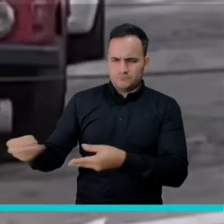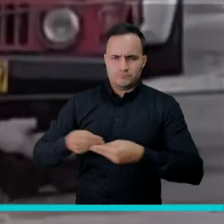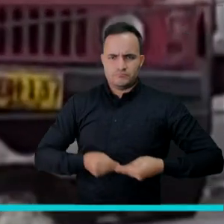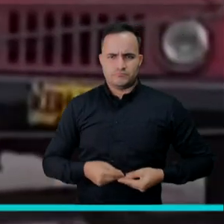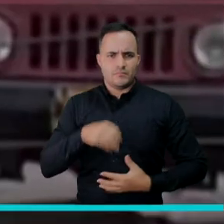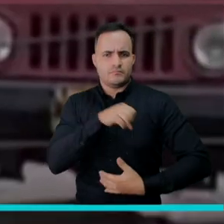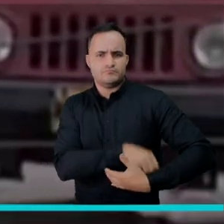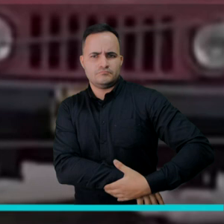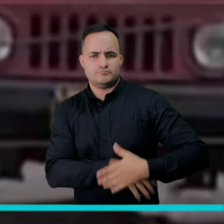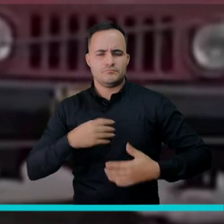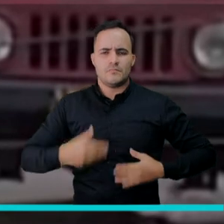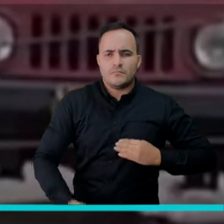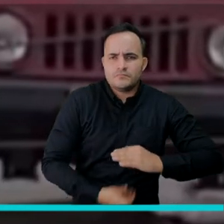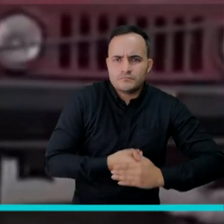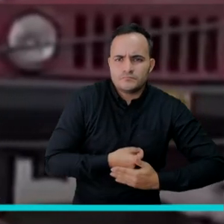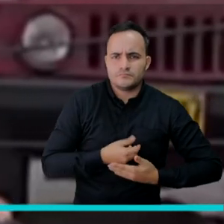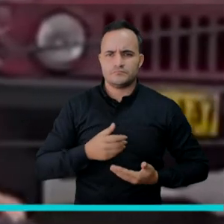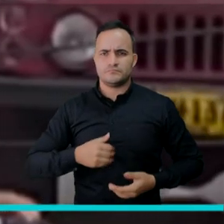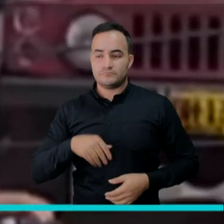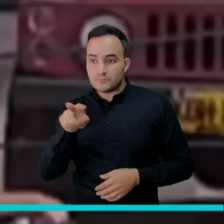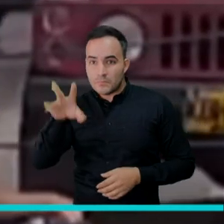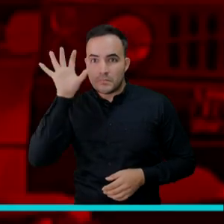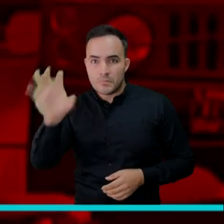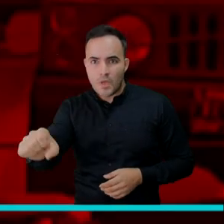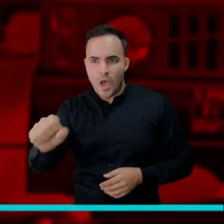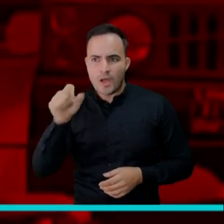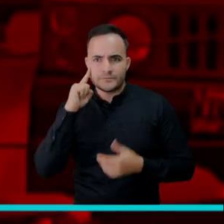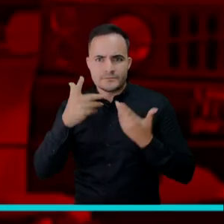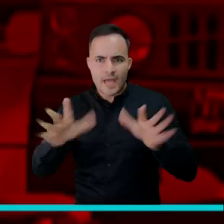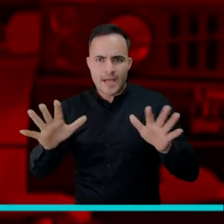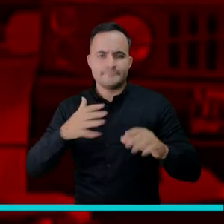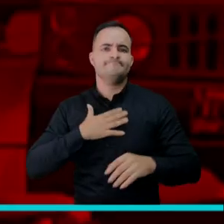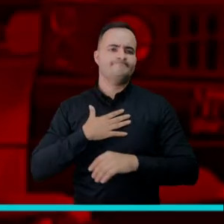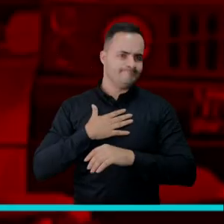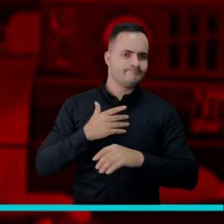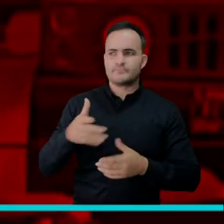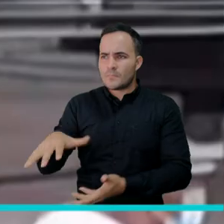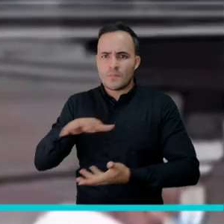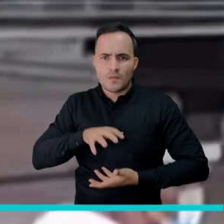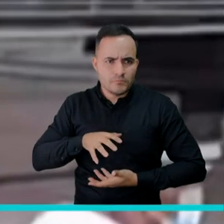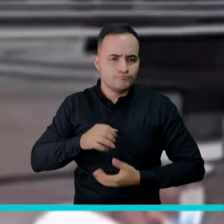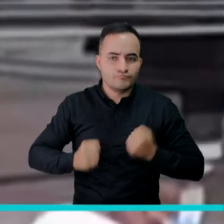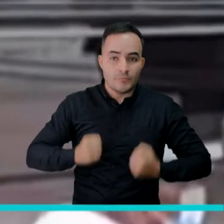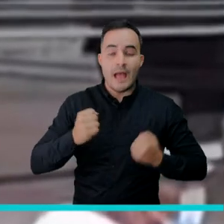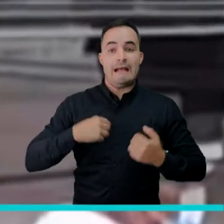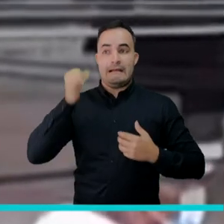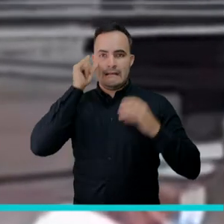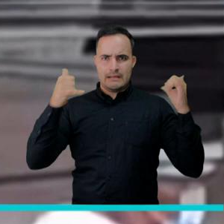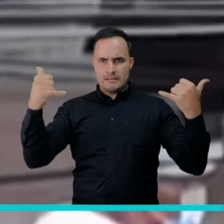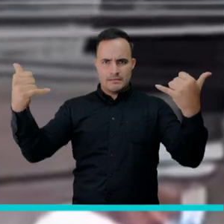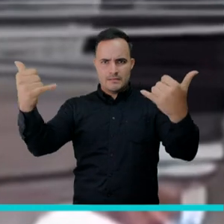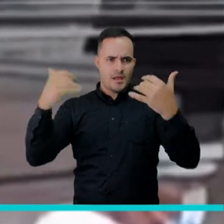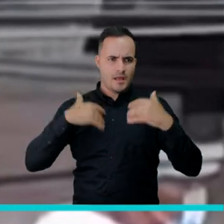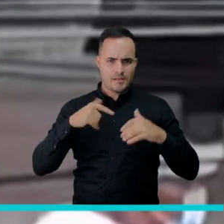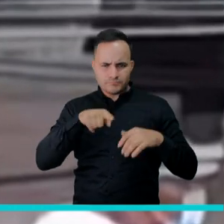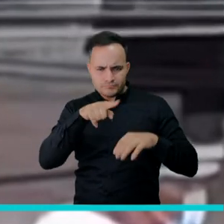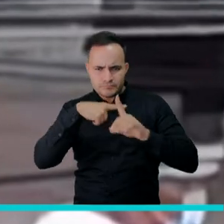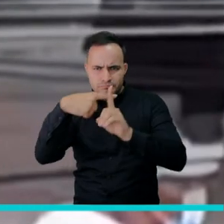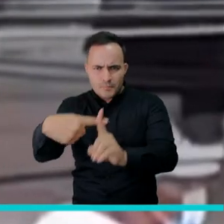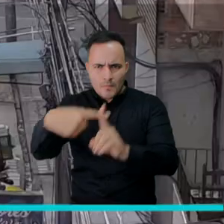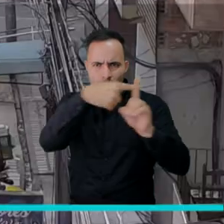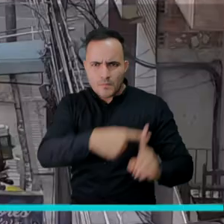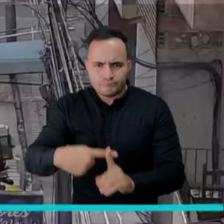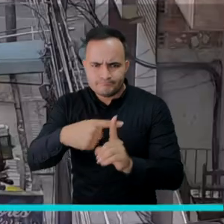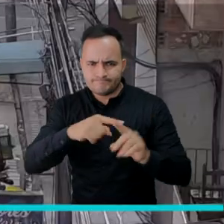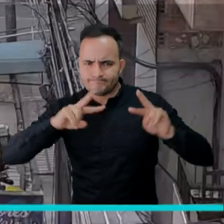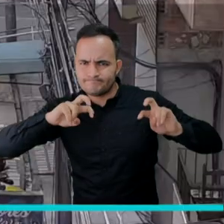un paquete que el sujeto guarda entre su camisa y sus participantes. Después de la entrega del paquete, los operadores de cámaras empiezan